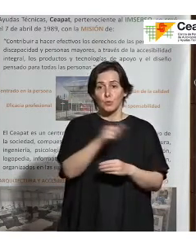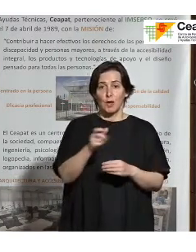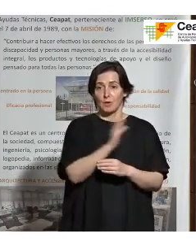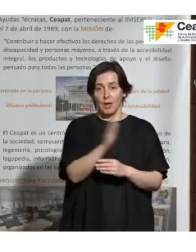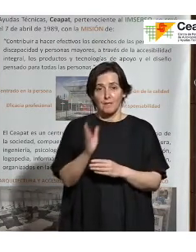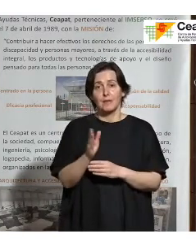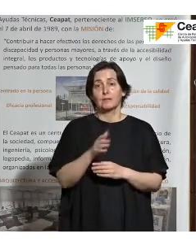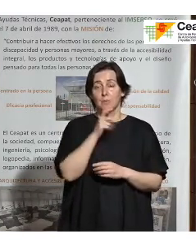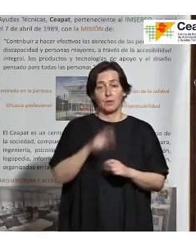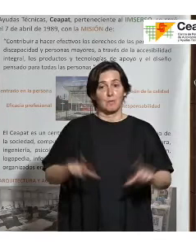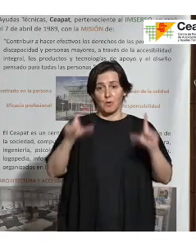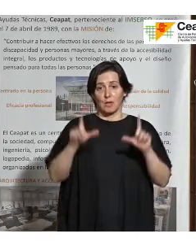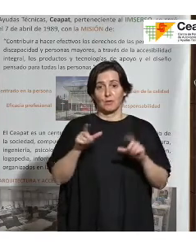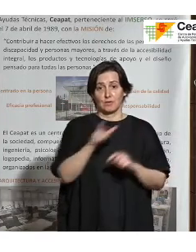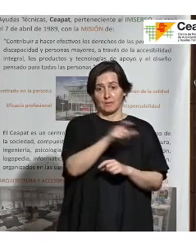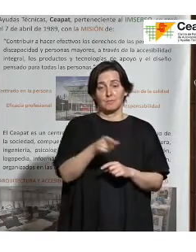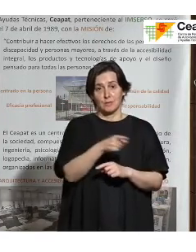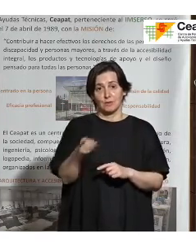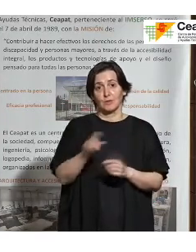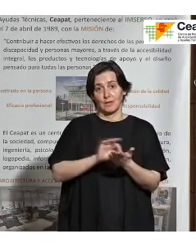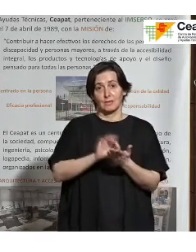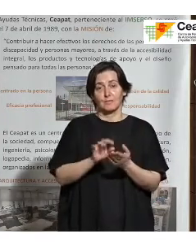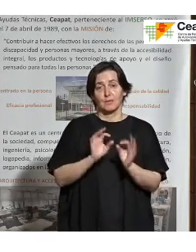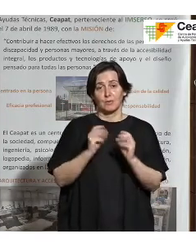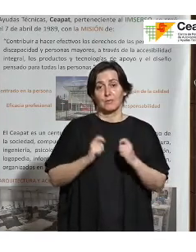son los protagonistas del servicio.